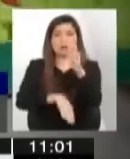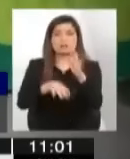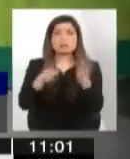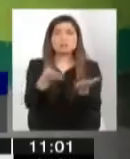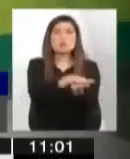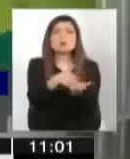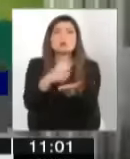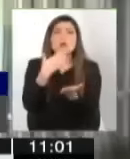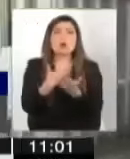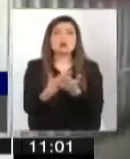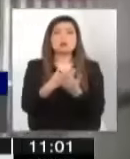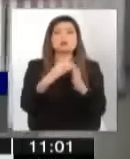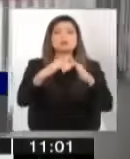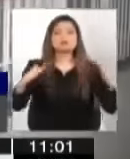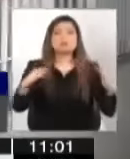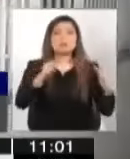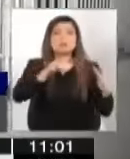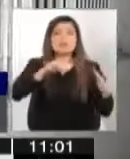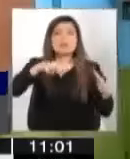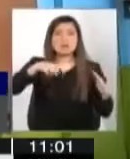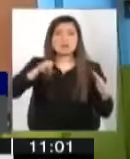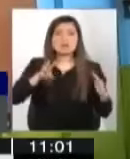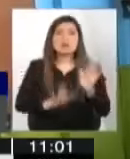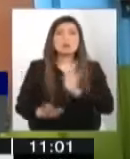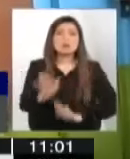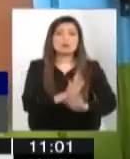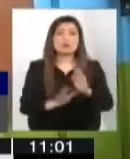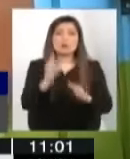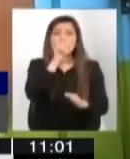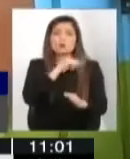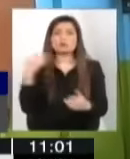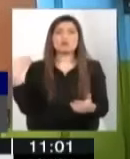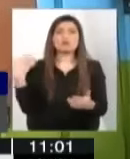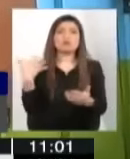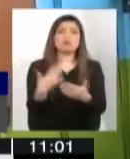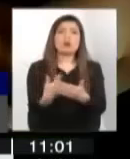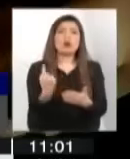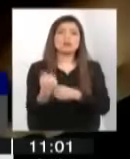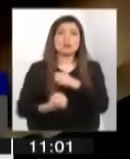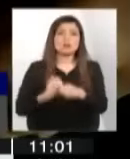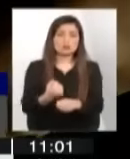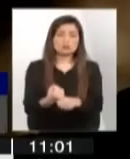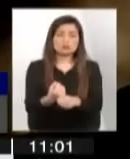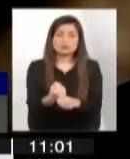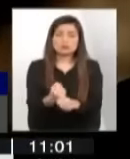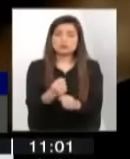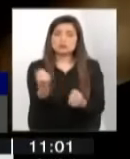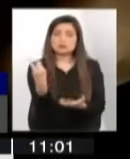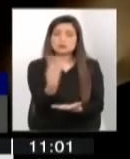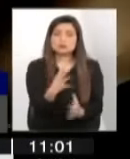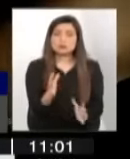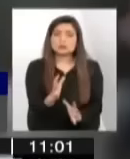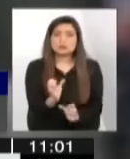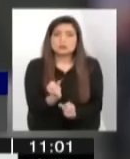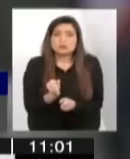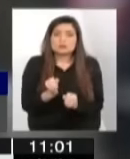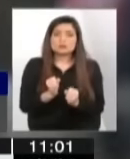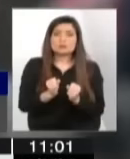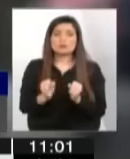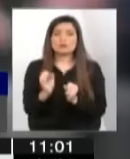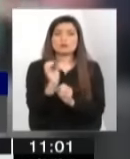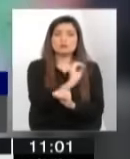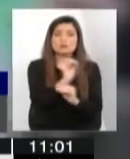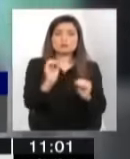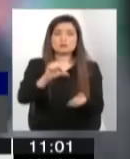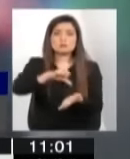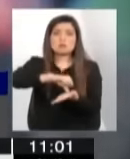protección del Servicio Nacional de Menores en los últimos 11 años. La cifra es escalofriante y estremeció al país, pero lo cierto es